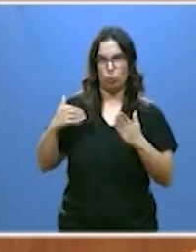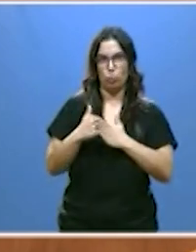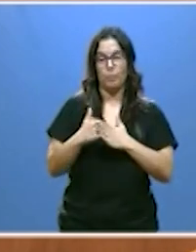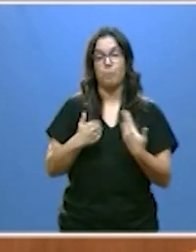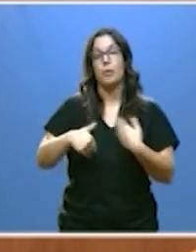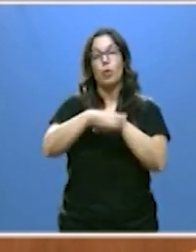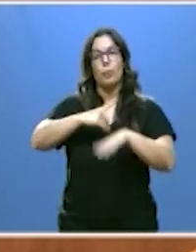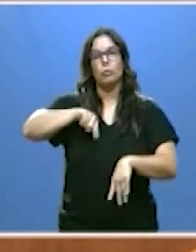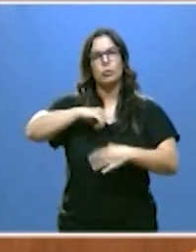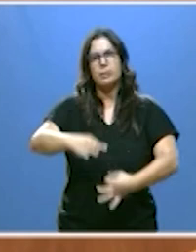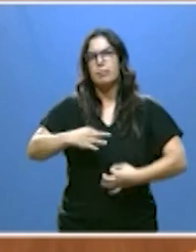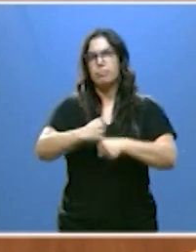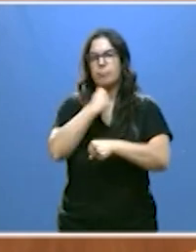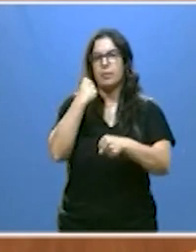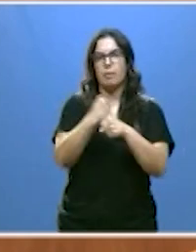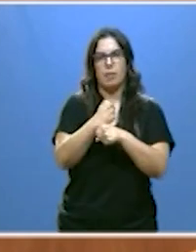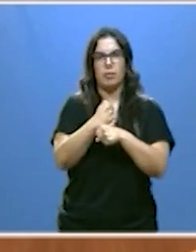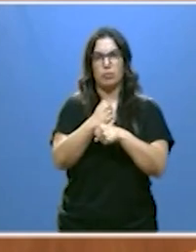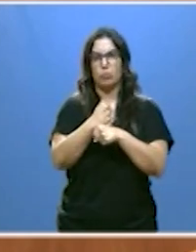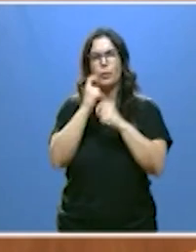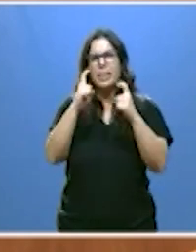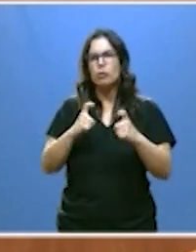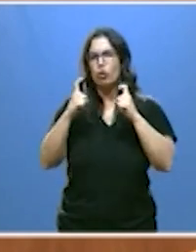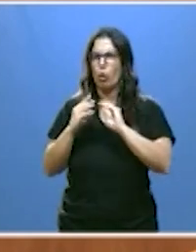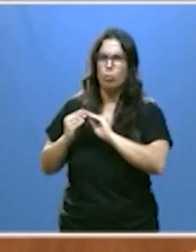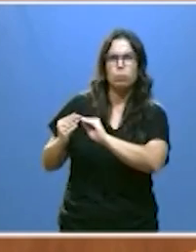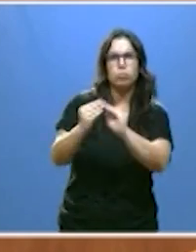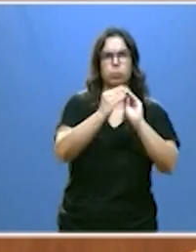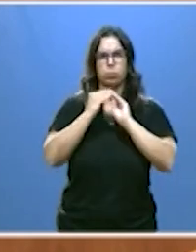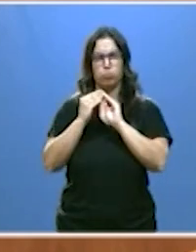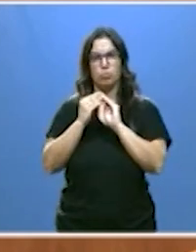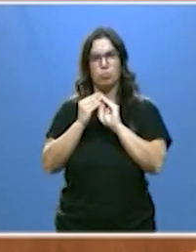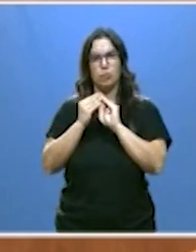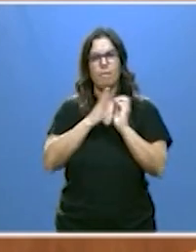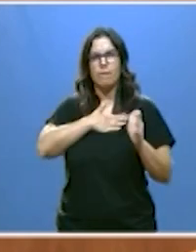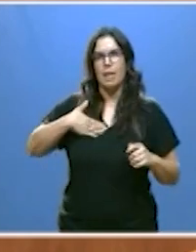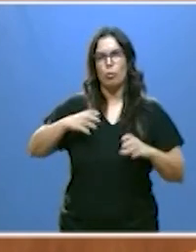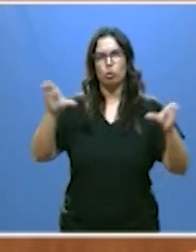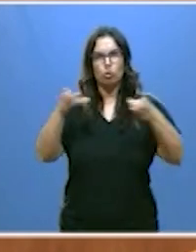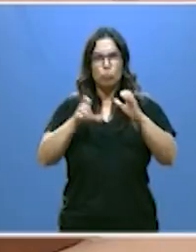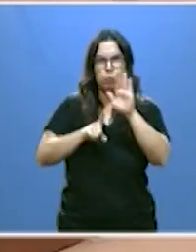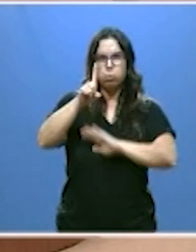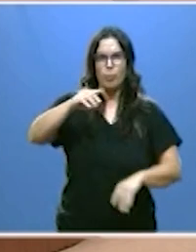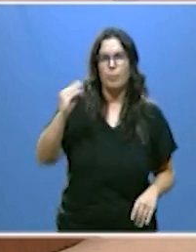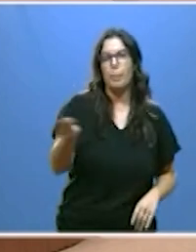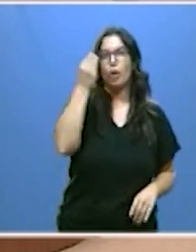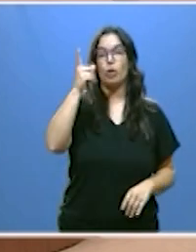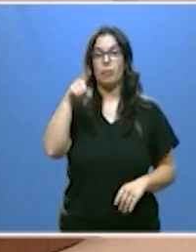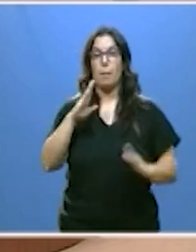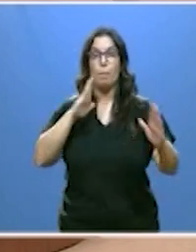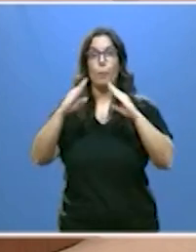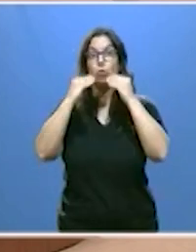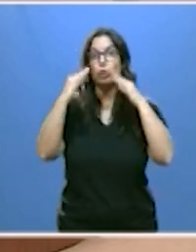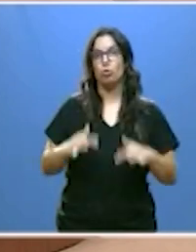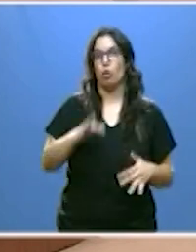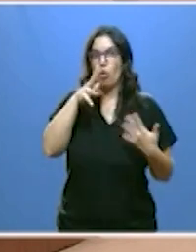trabajando siempre identificado con un esfuerzo común con esta ambición colectiva con este momento histórico en